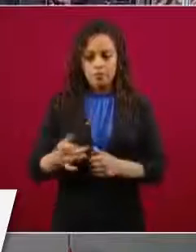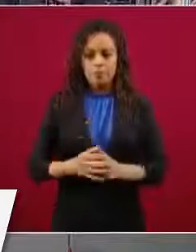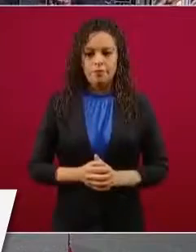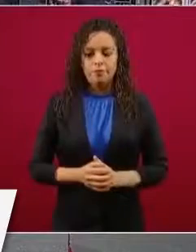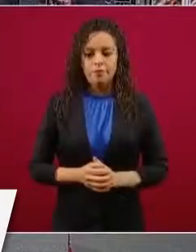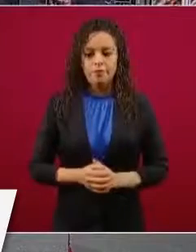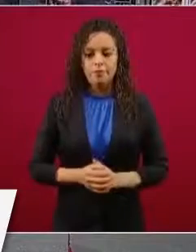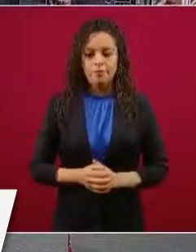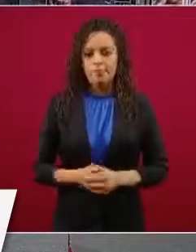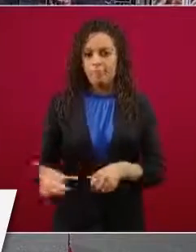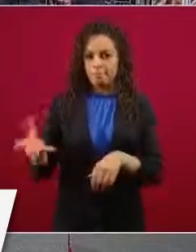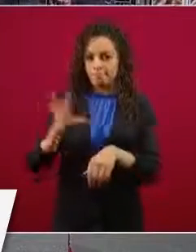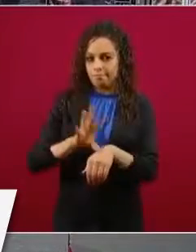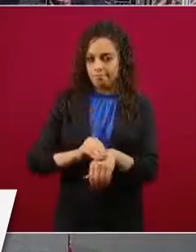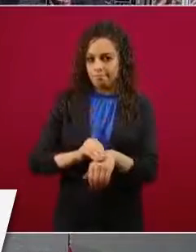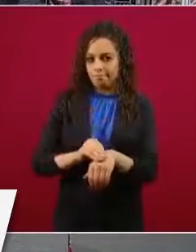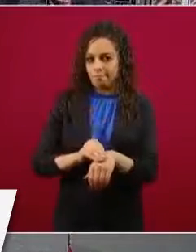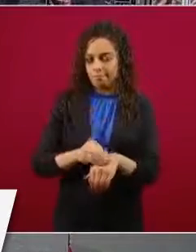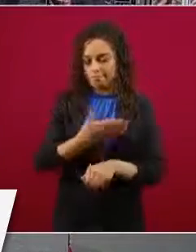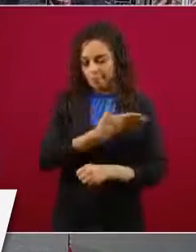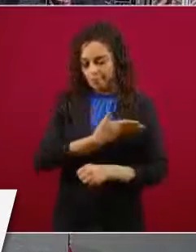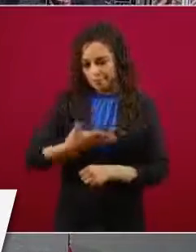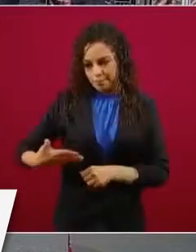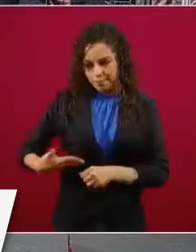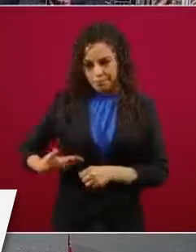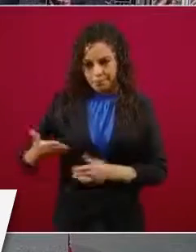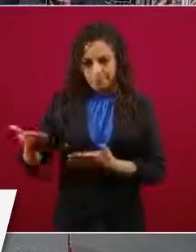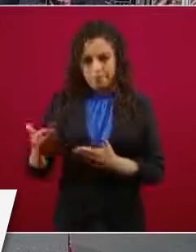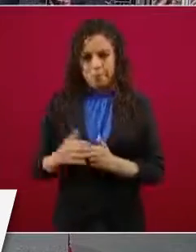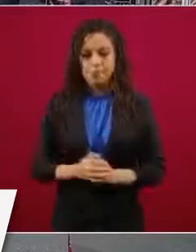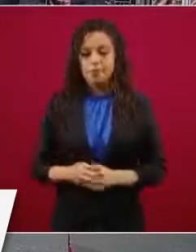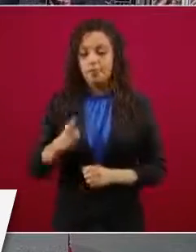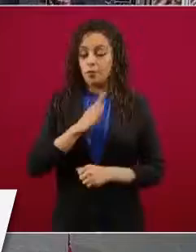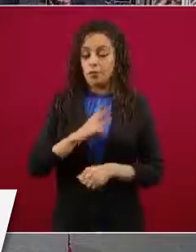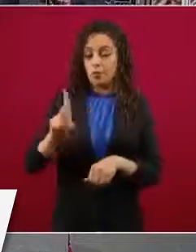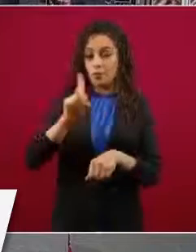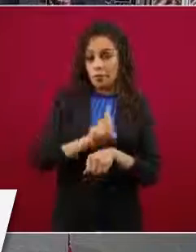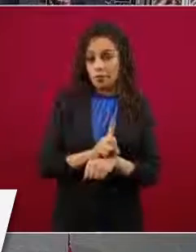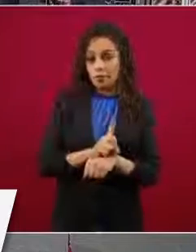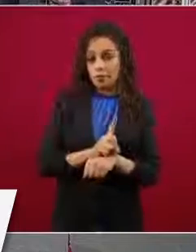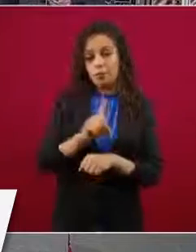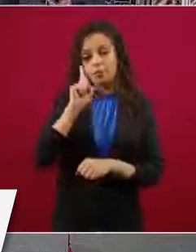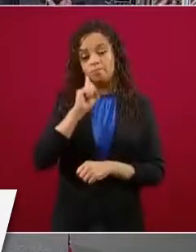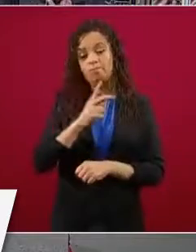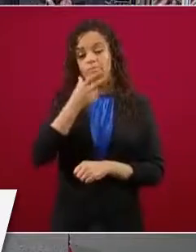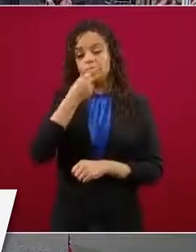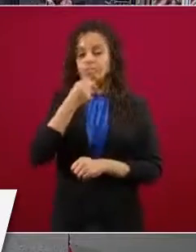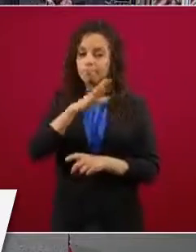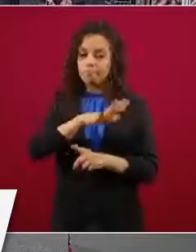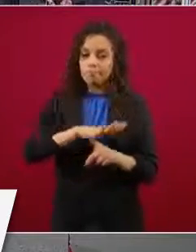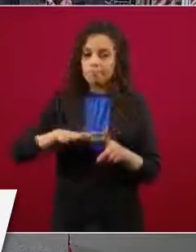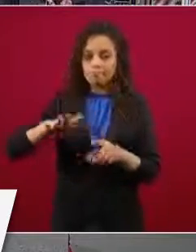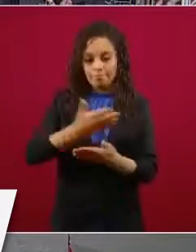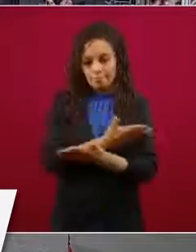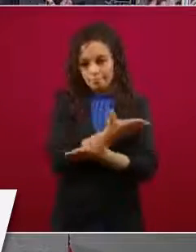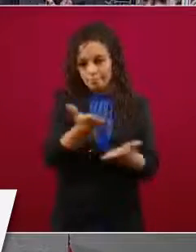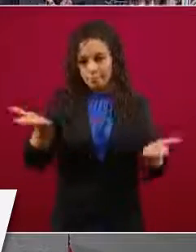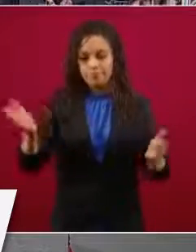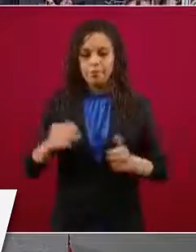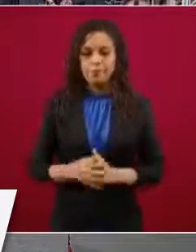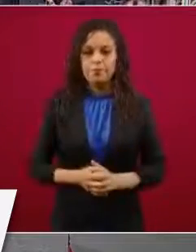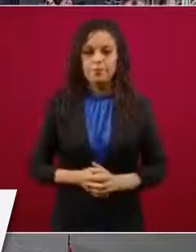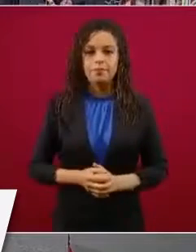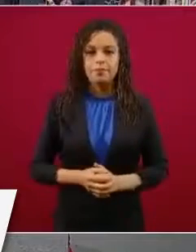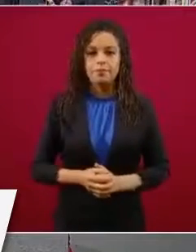Muchas gracias. Con su permiso, señor presidente. Muy buenos días a todas y a todos. En